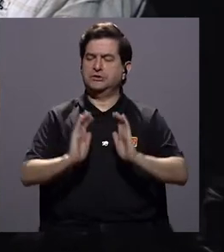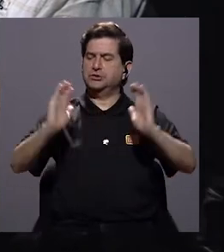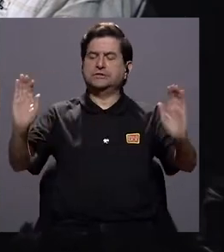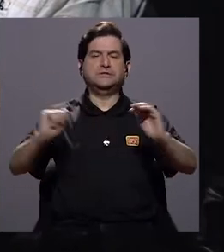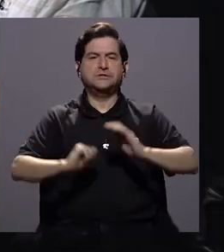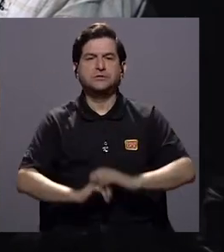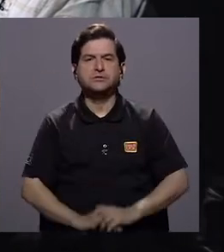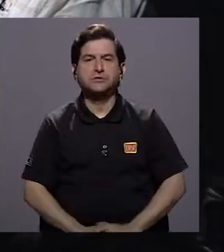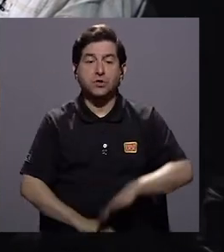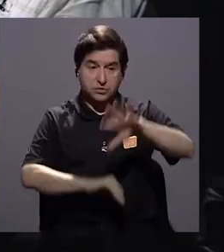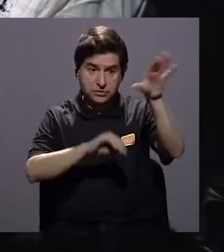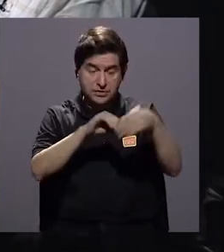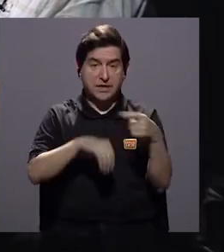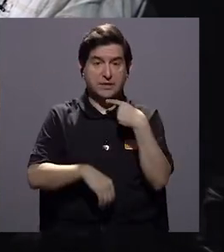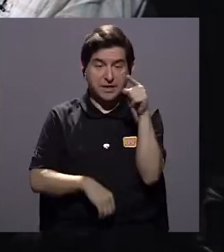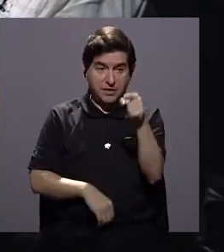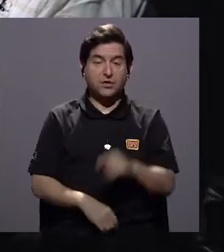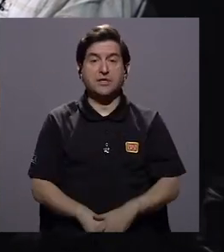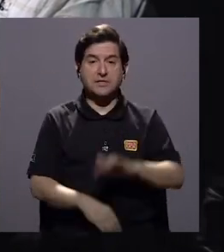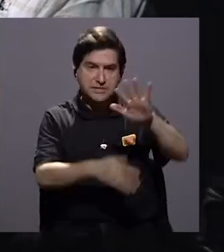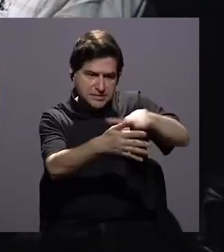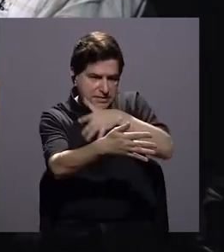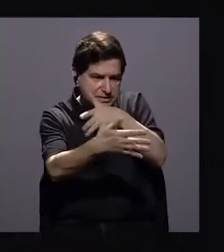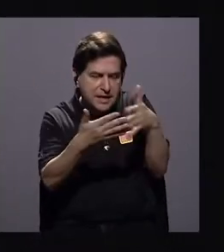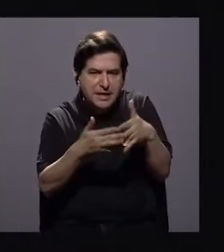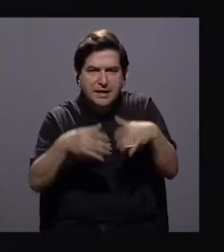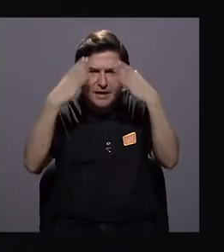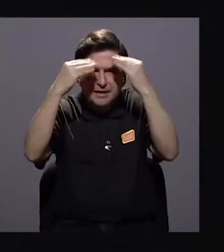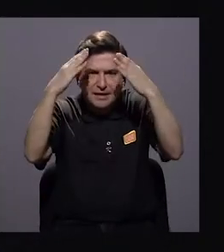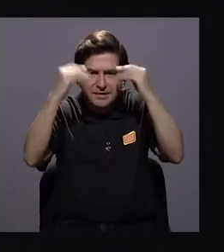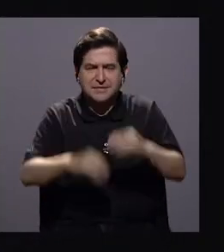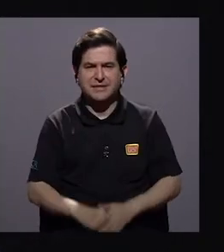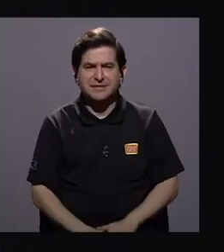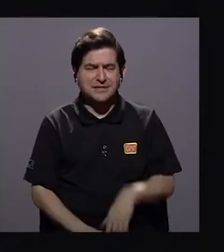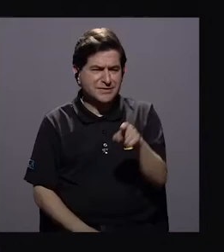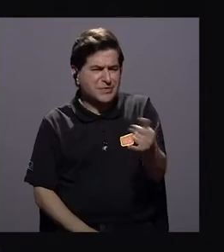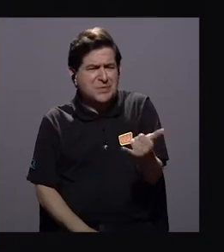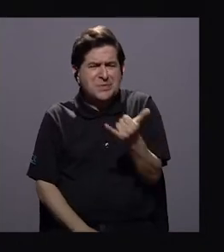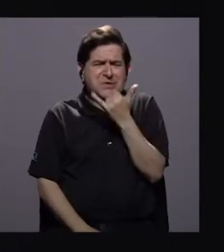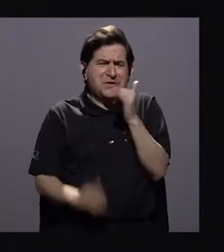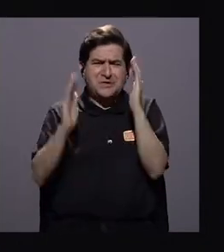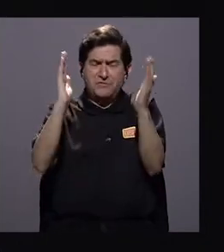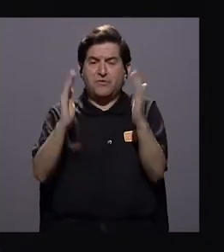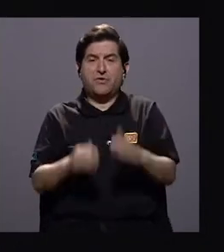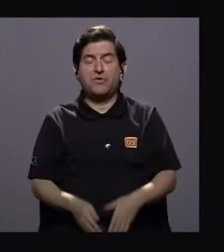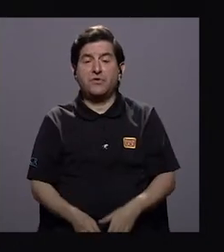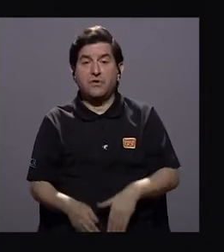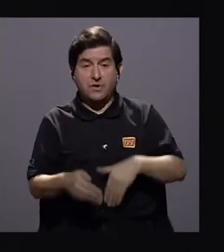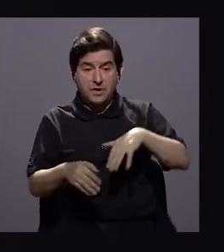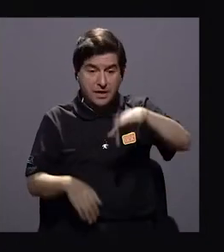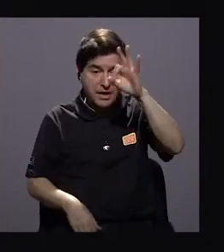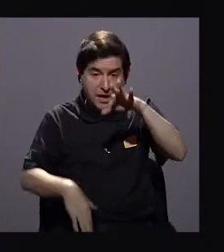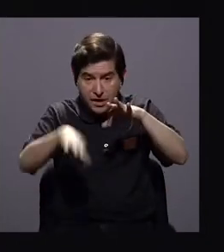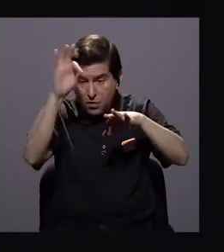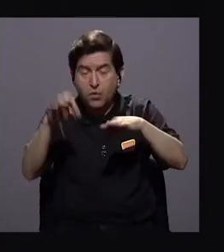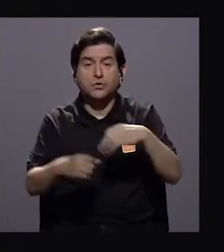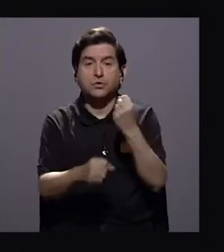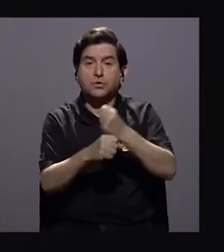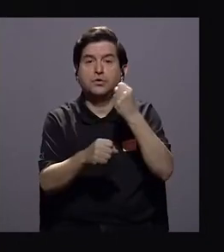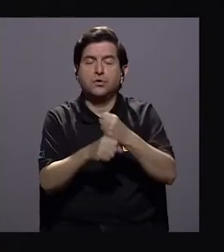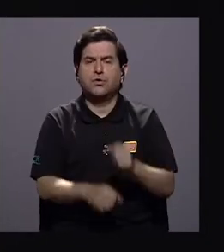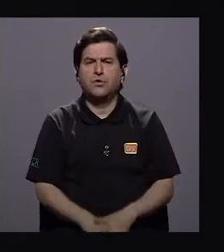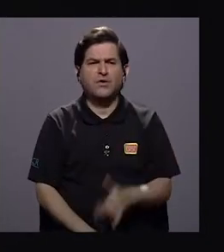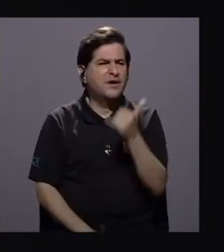que además lo señalan esas matrices como grandes fallos que al final se convierten en hallazgos de su trabajo.